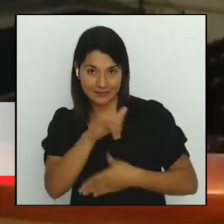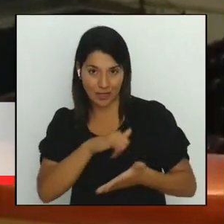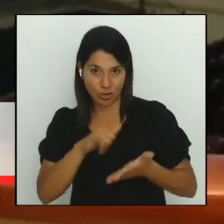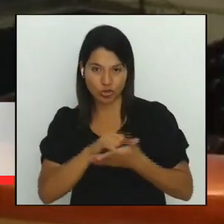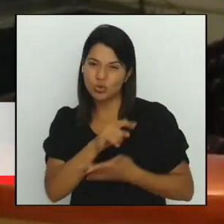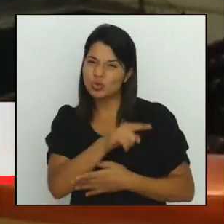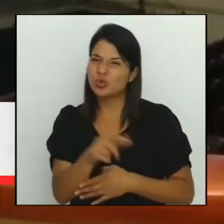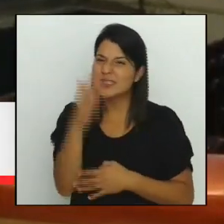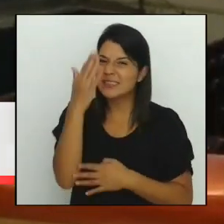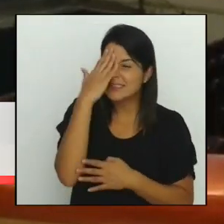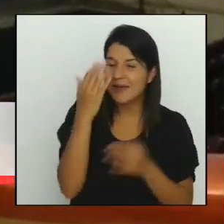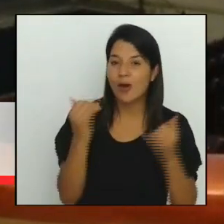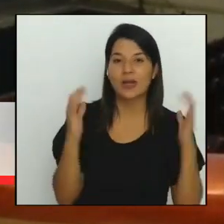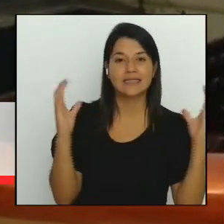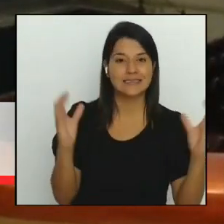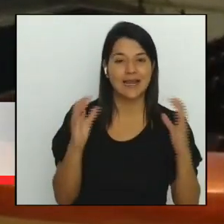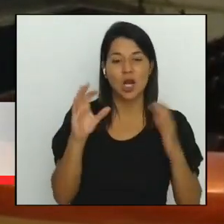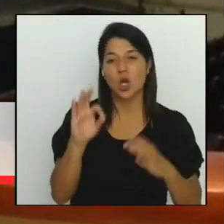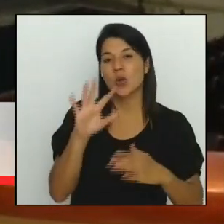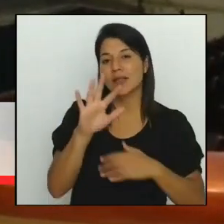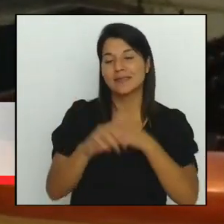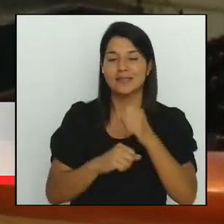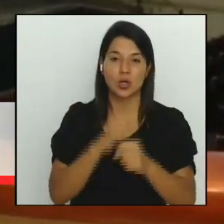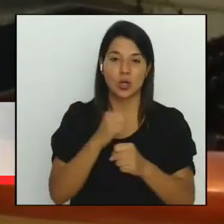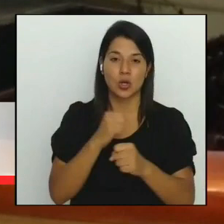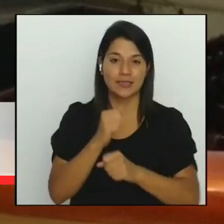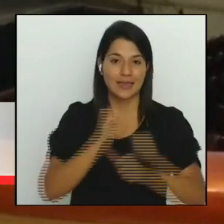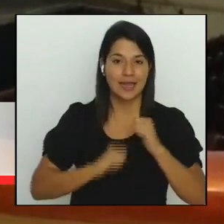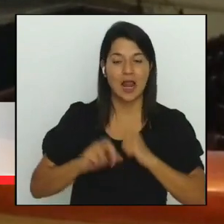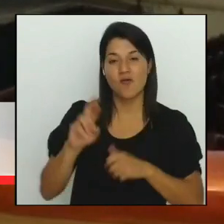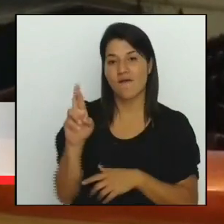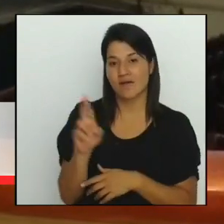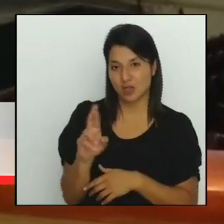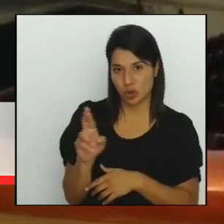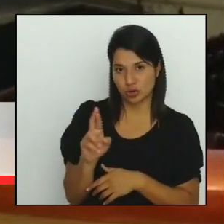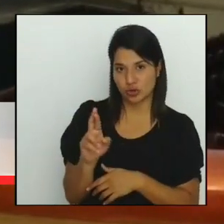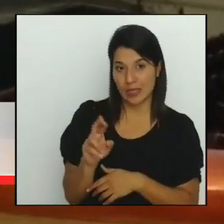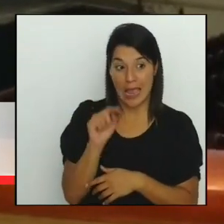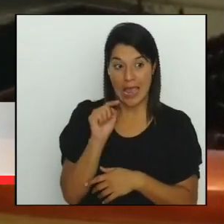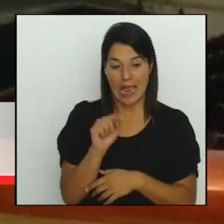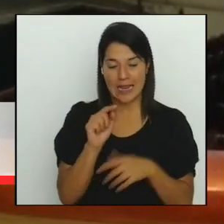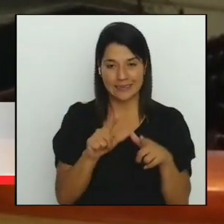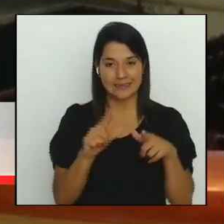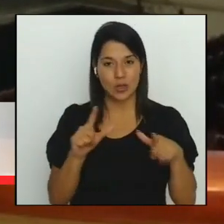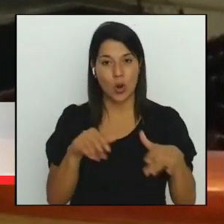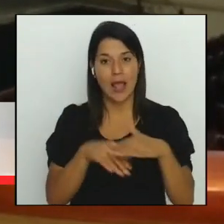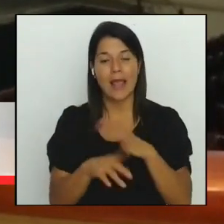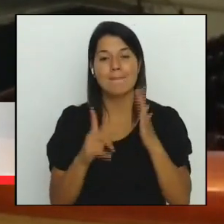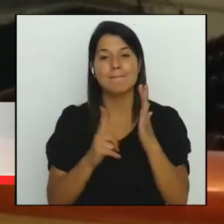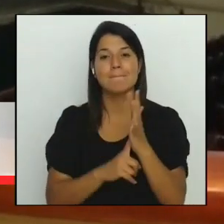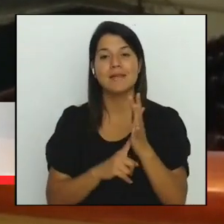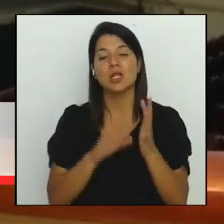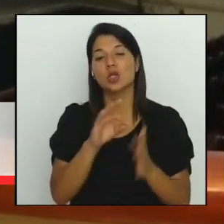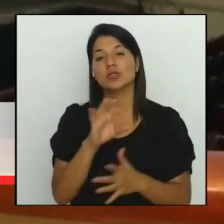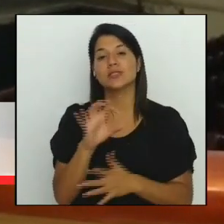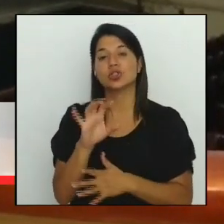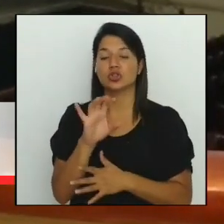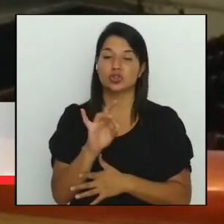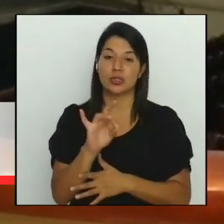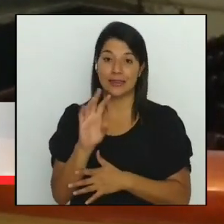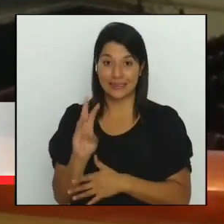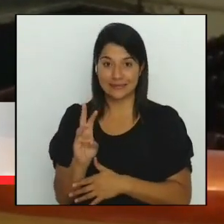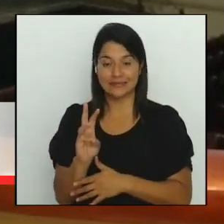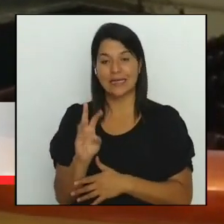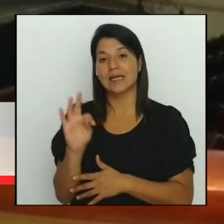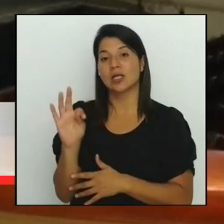95 aniversario del teatro Raventos es en este lugar donde en 1986 toma sitio el teatro popular Melico